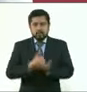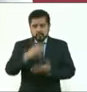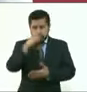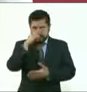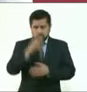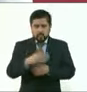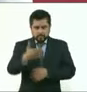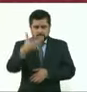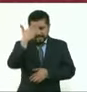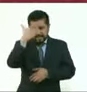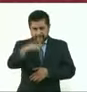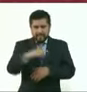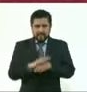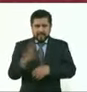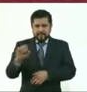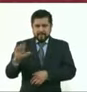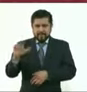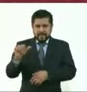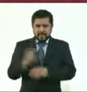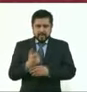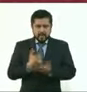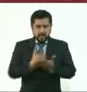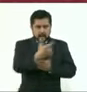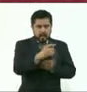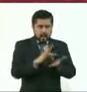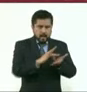la beca para el bienestar de niños y niñas, mi beca para empezar,